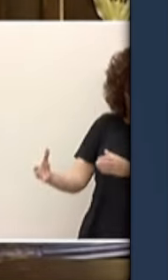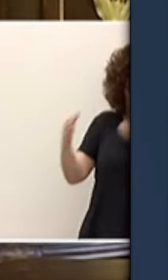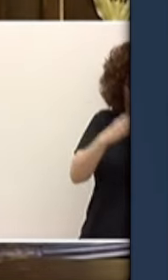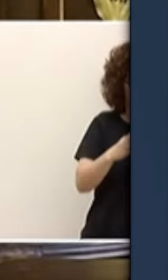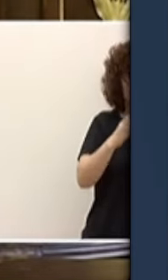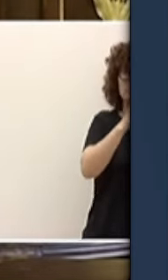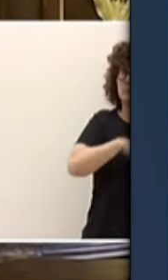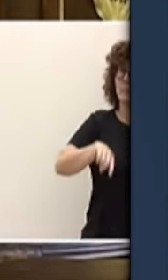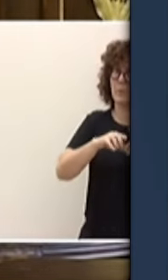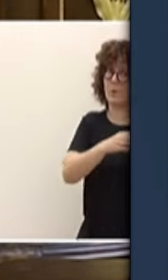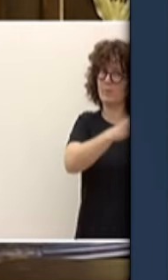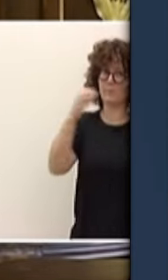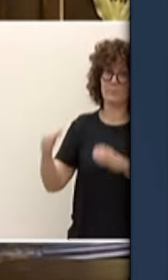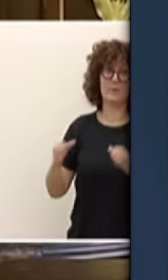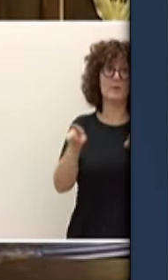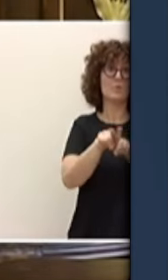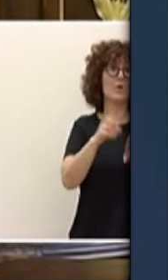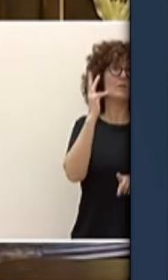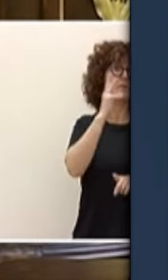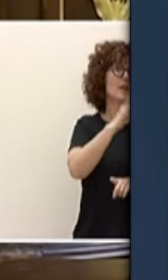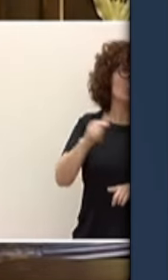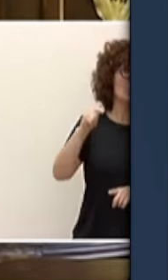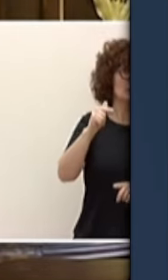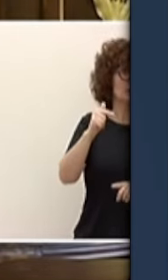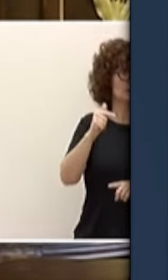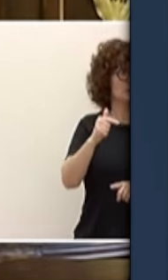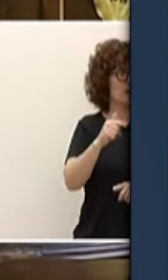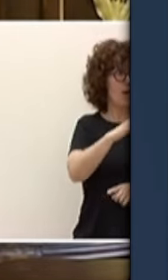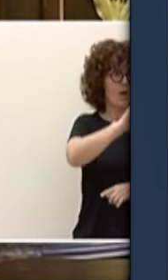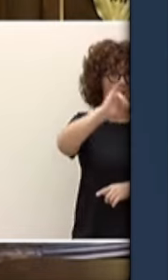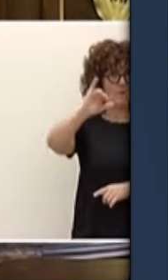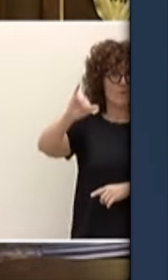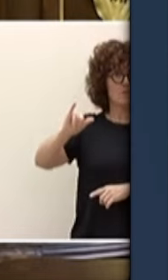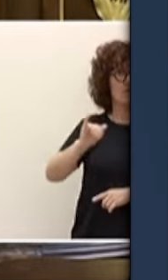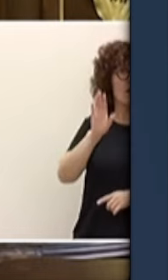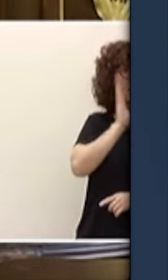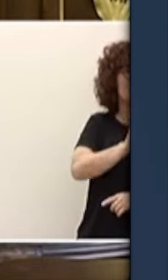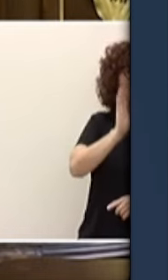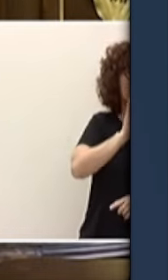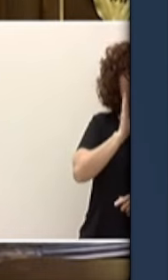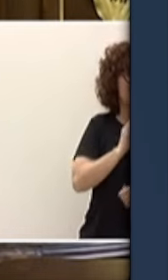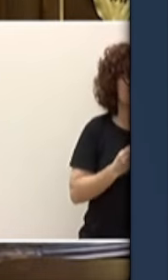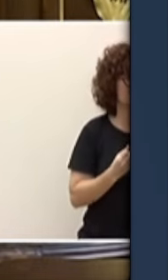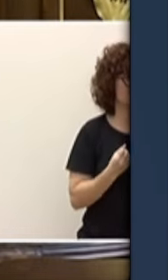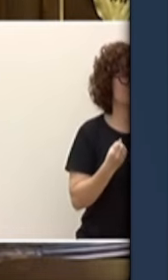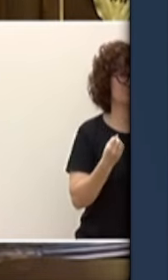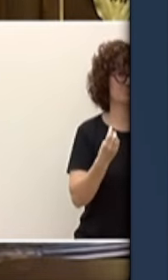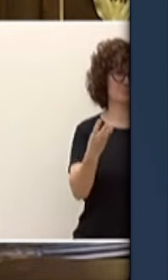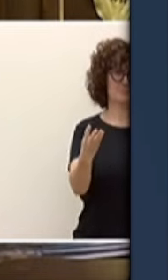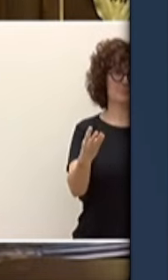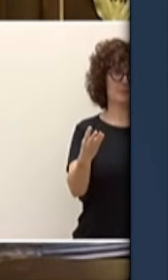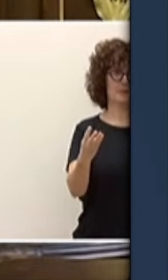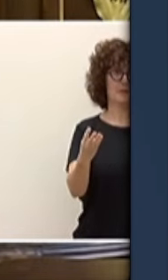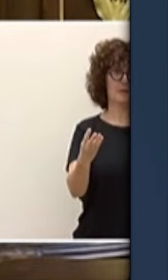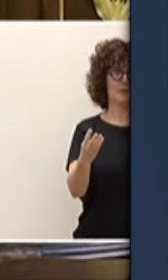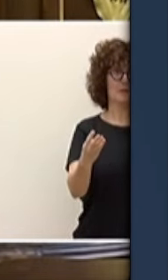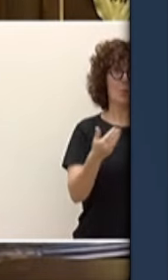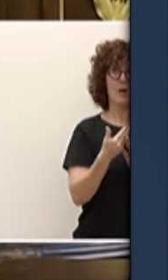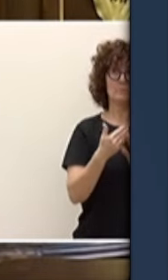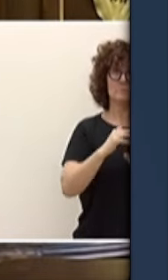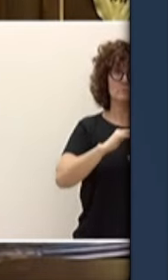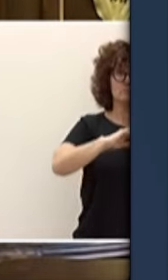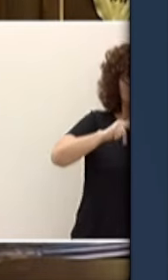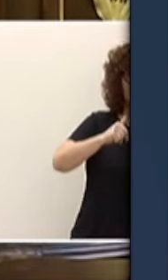ilegales con decenas o centenares de antecedentes que siguen asaltando a mujeres y ancianos ante su